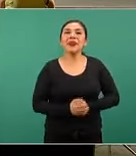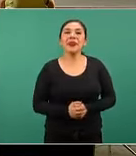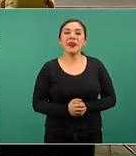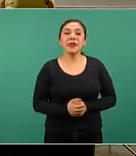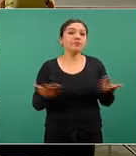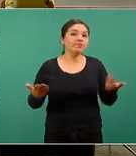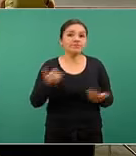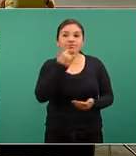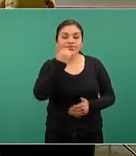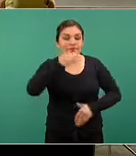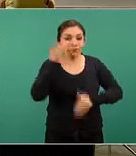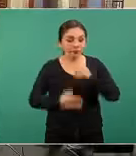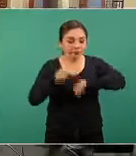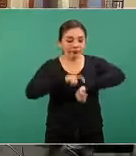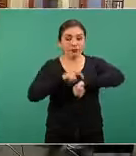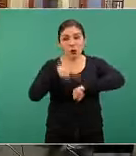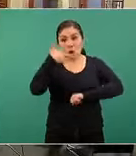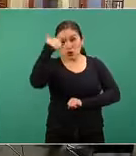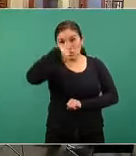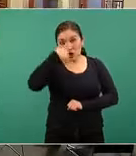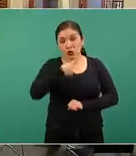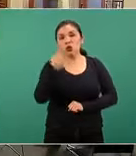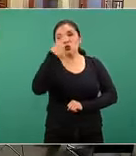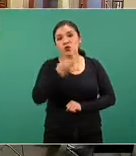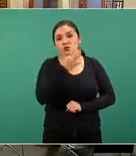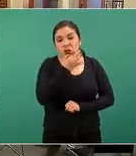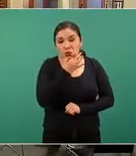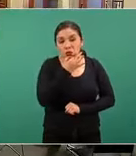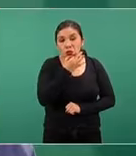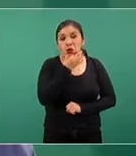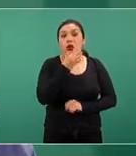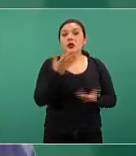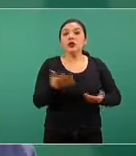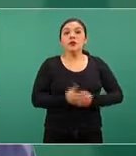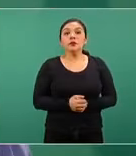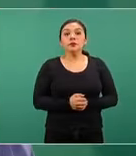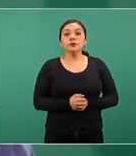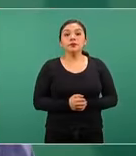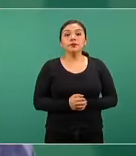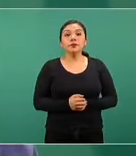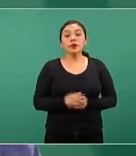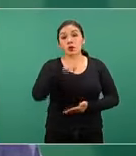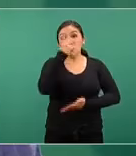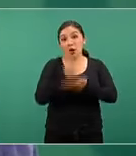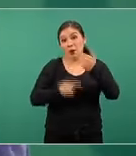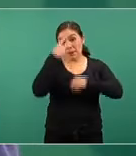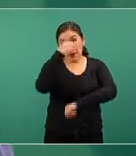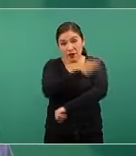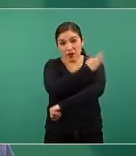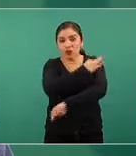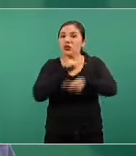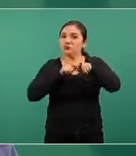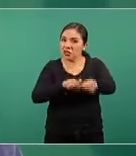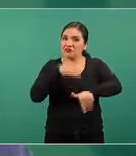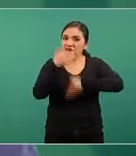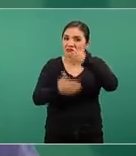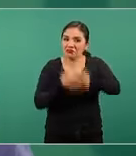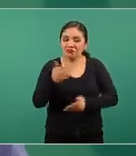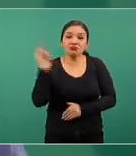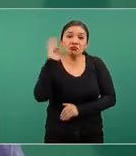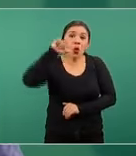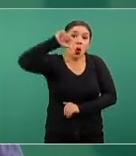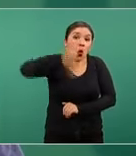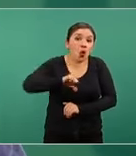aquí terminamos son las 20 horas con un minuto el programa de vacunación sigue avanzando muy probablemente hoy